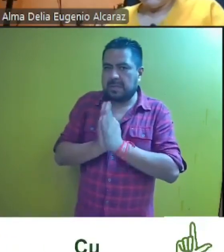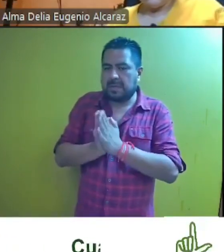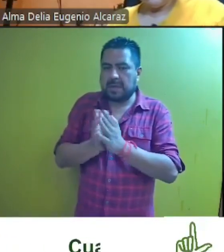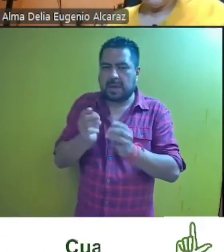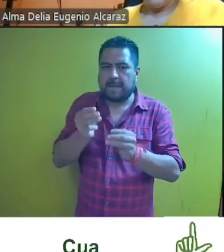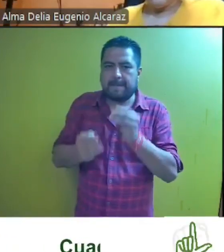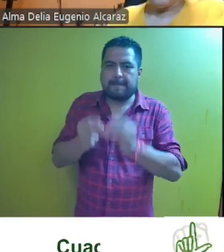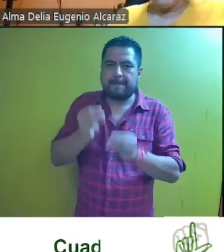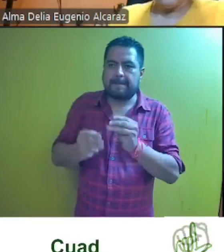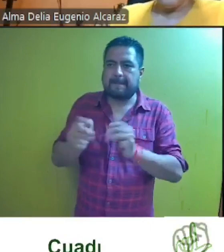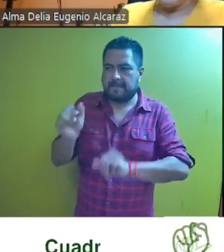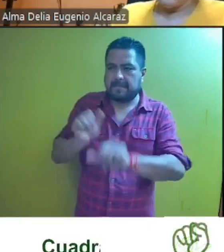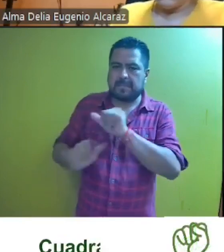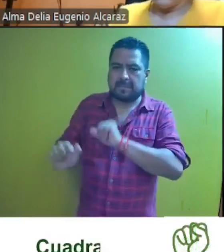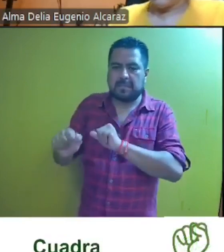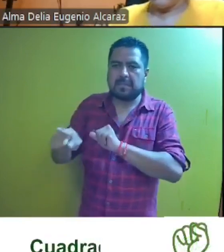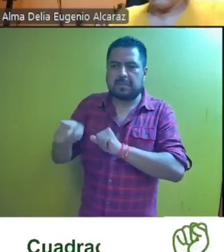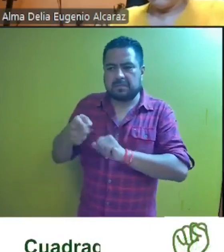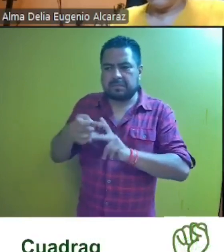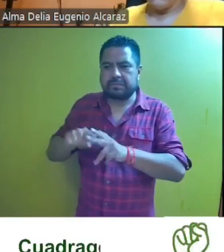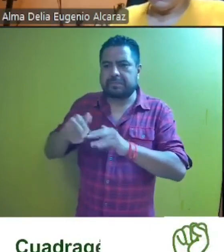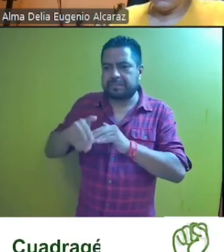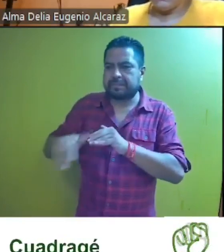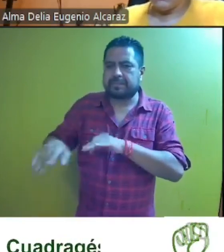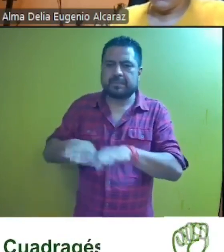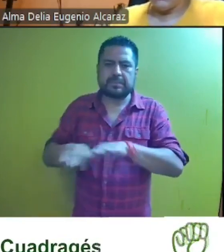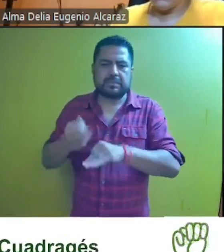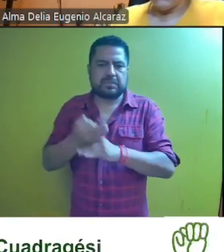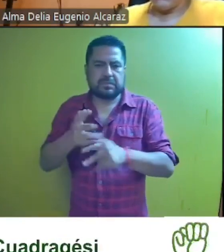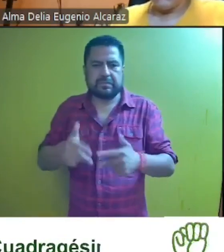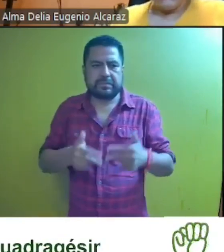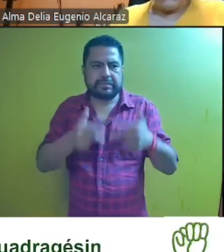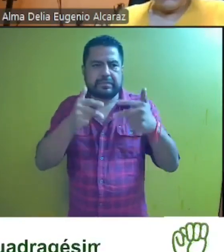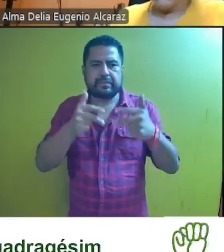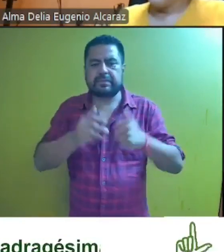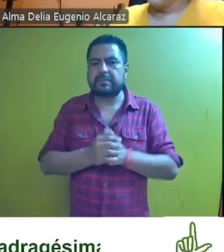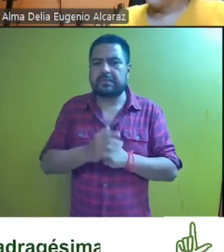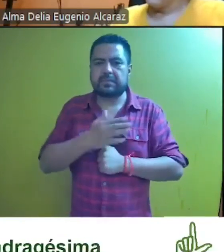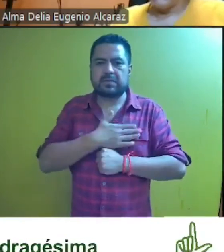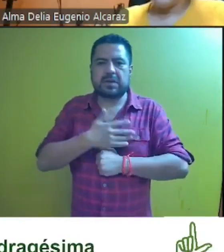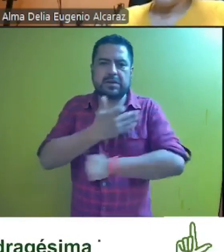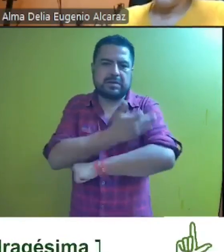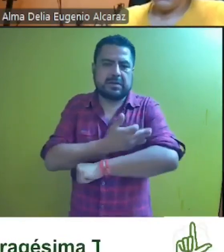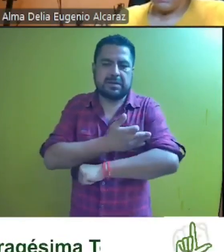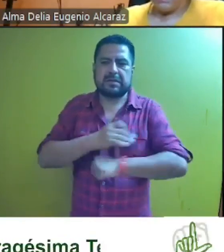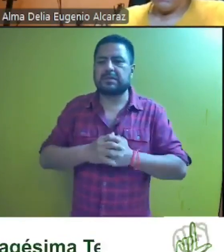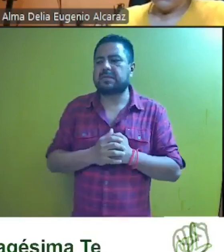magistrada conduzca de aquí en adelante los trabajos de esta sesión buenas tardes